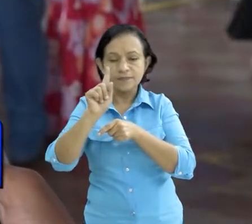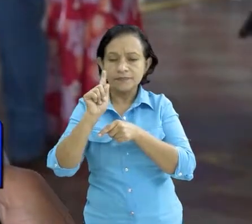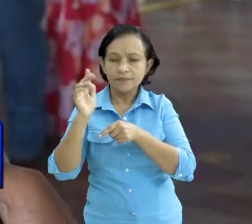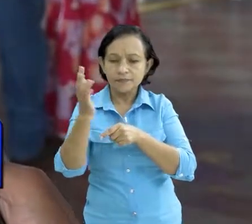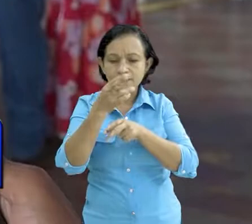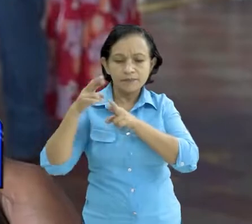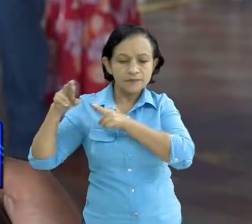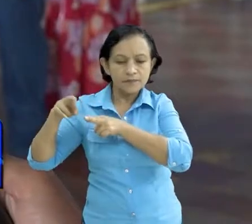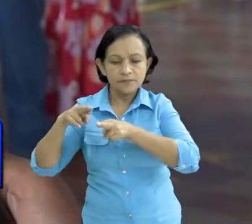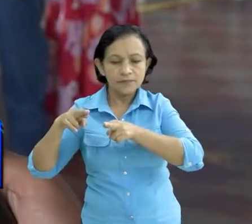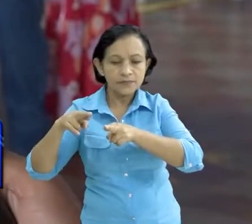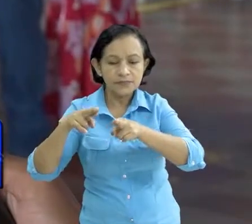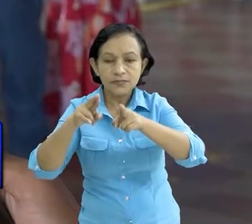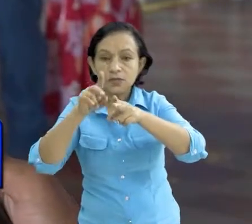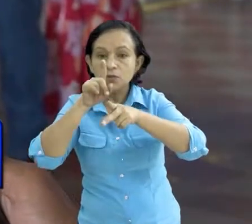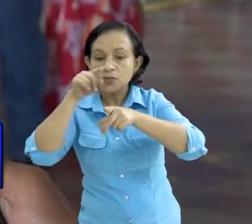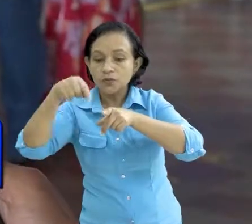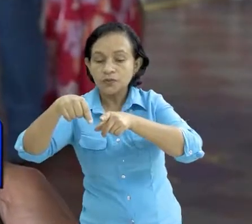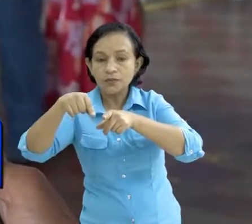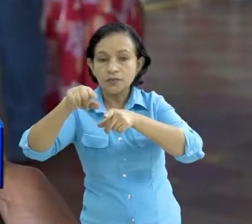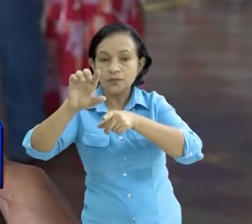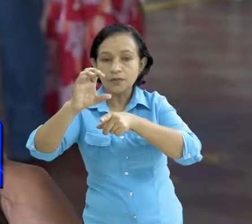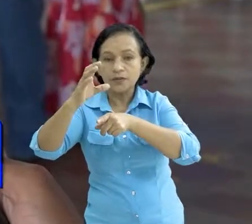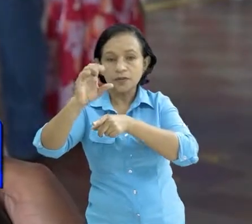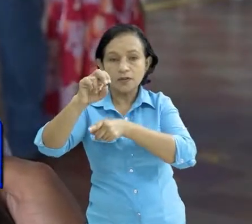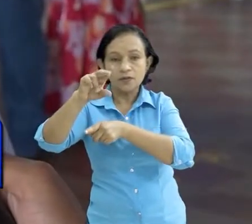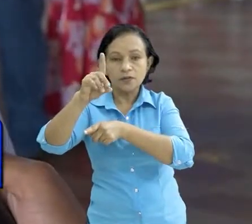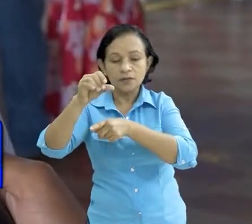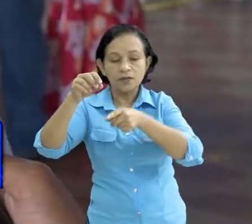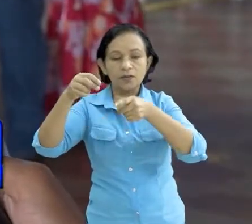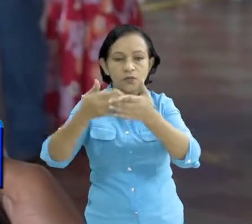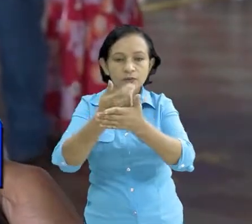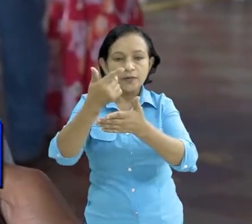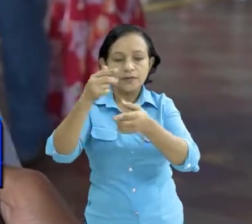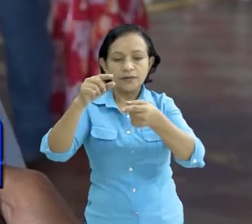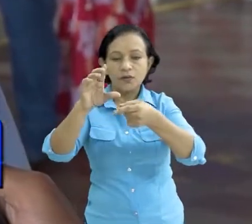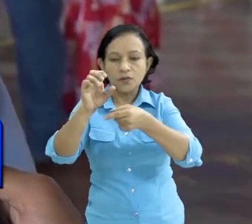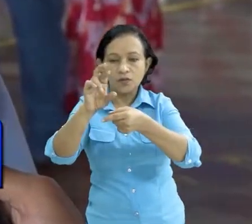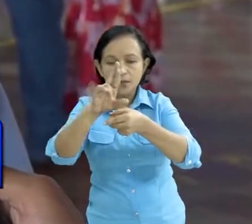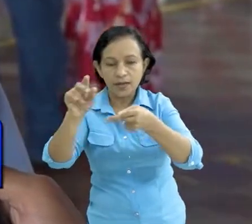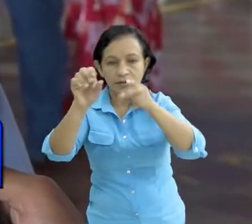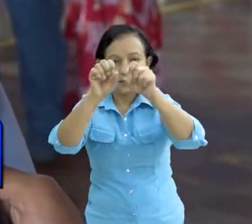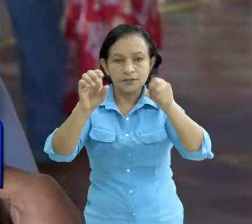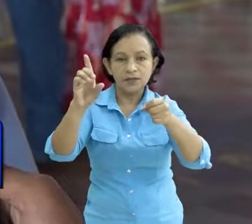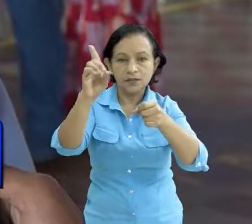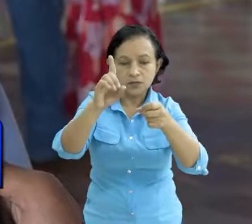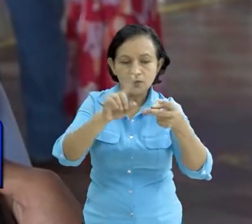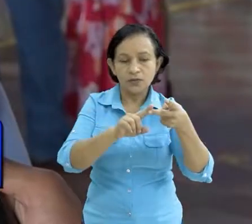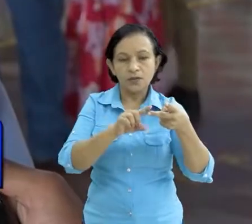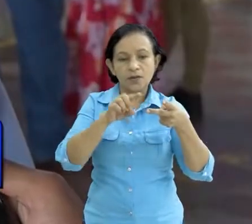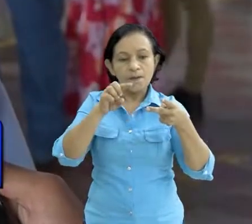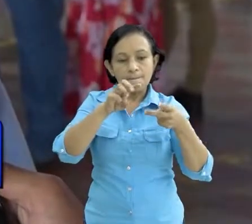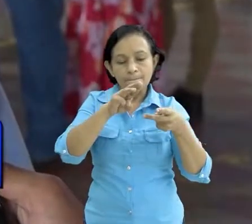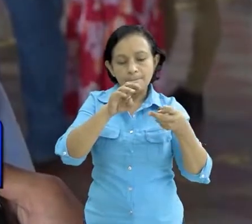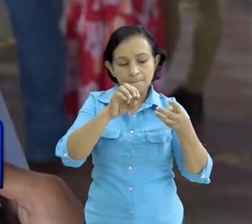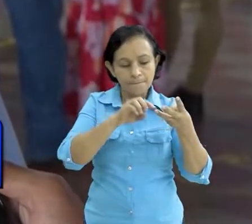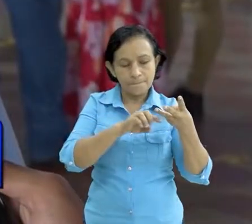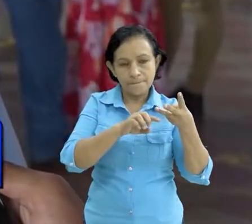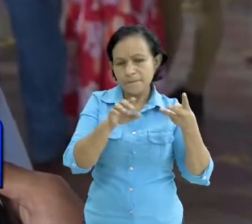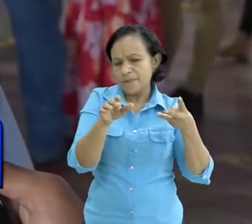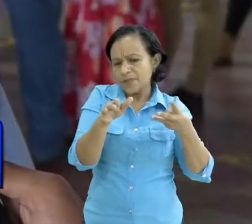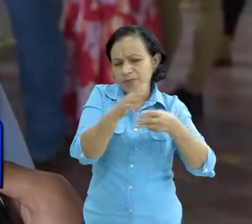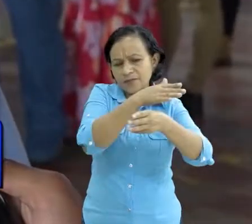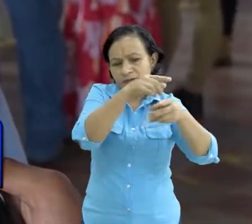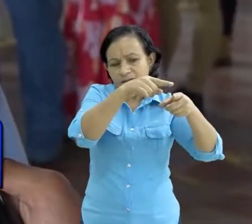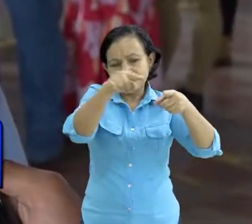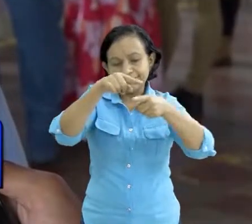cuenca del río escondido que implica Nueva Guinea el coral Santo Domingo Muelle de los Bueyes en fin